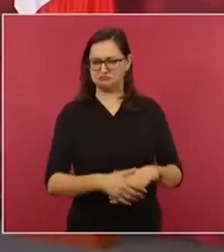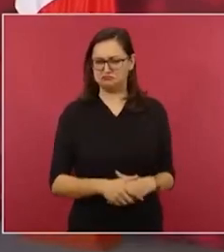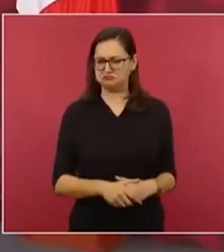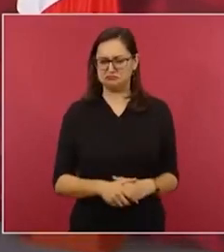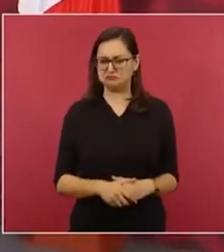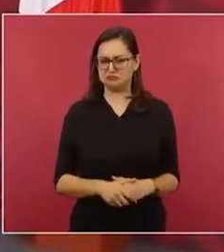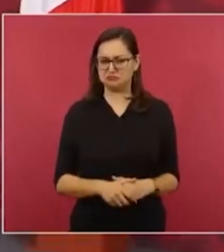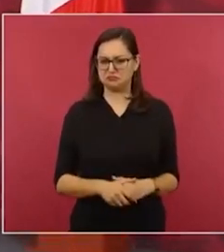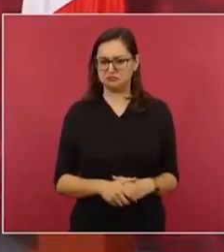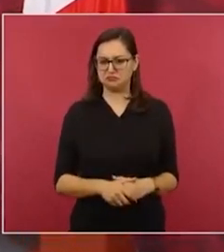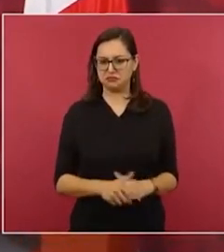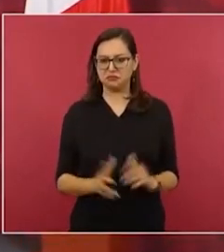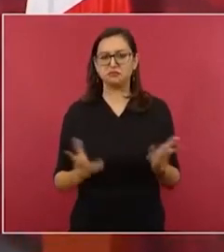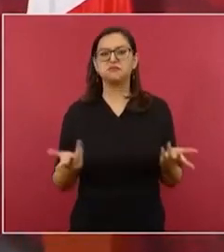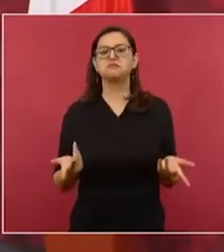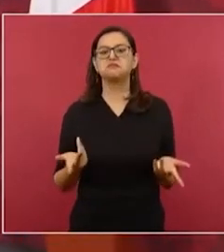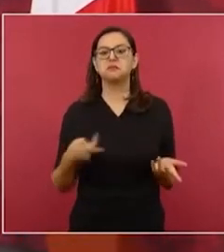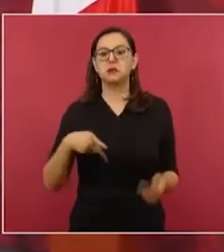es nada más